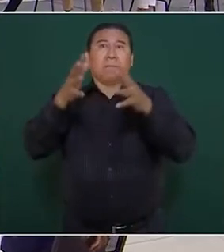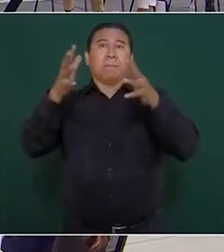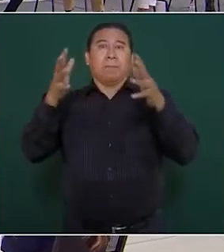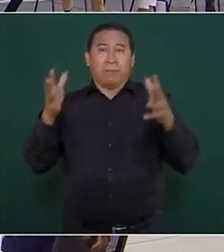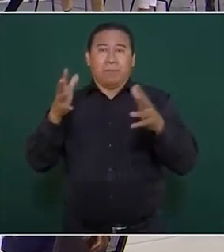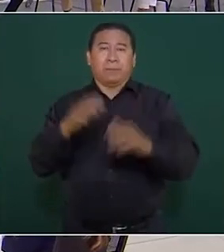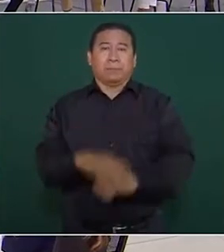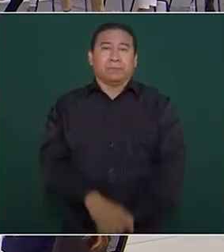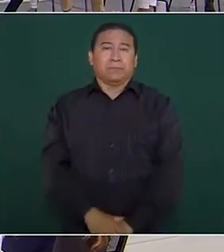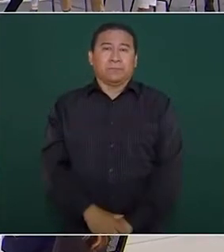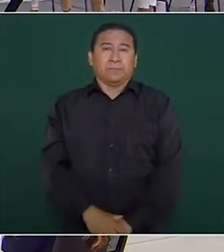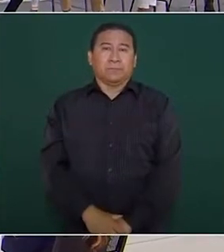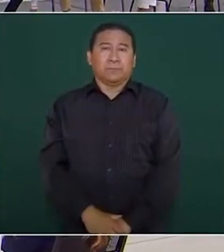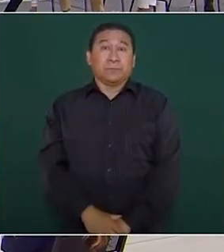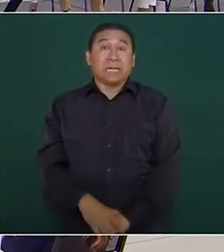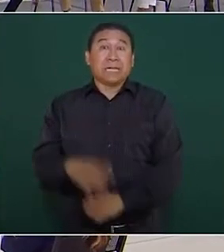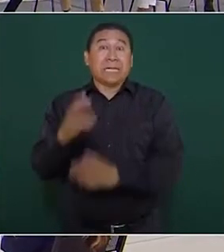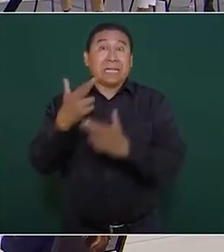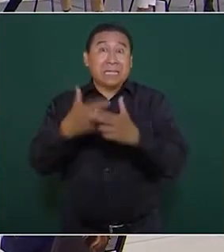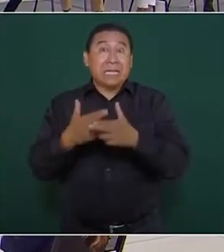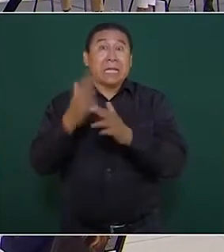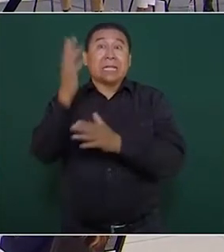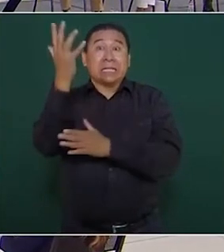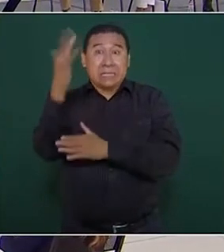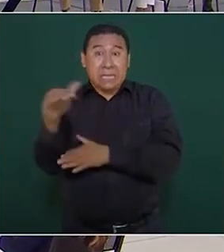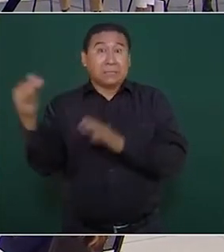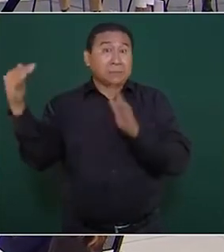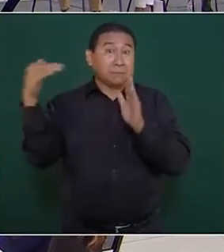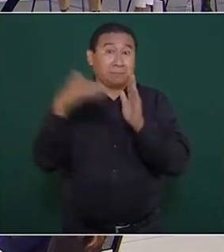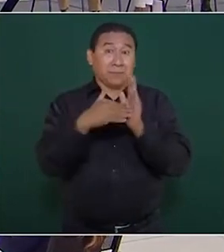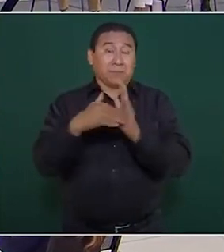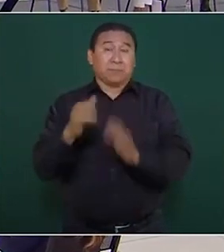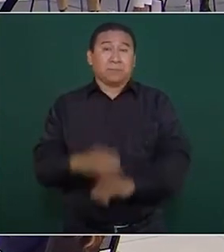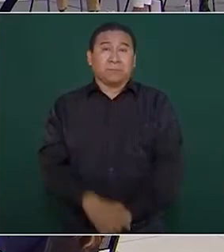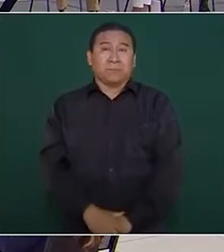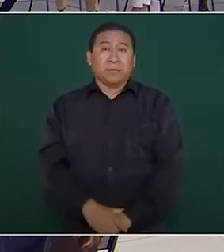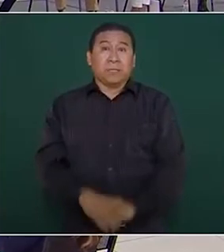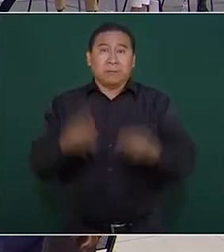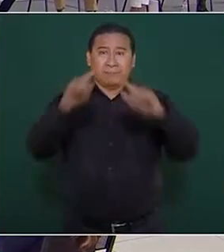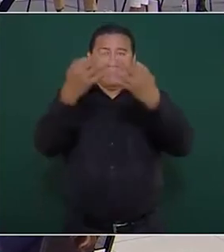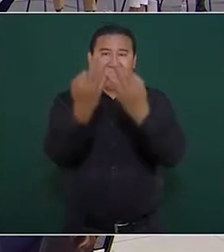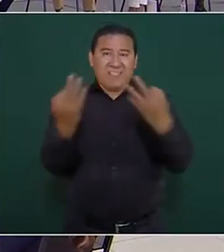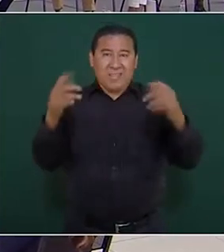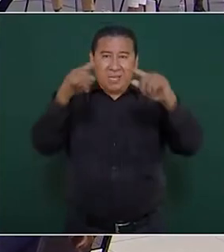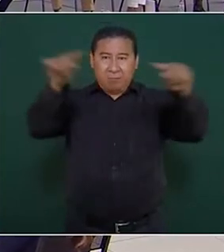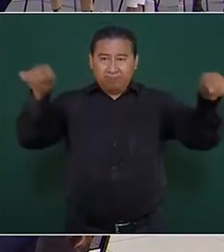la zona de reserva en diez mil hectáreas.